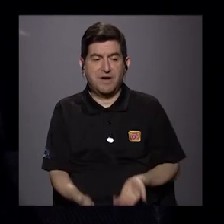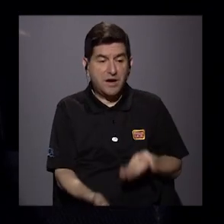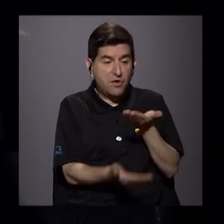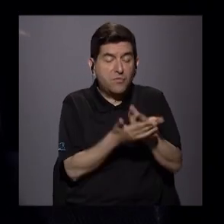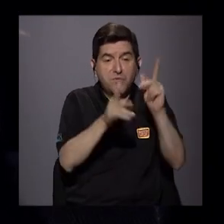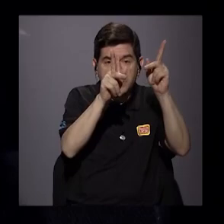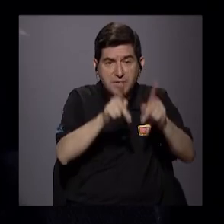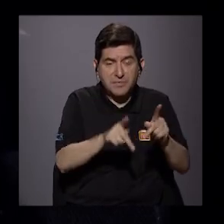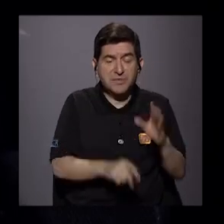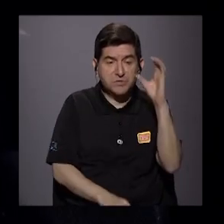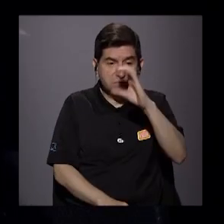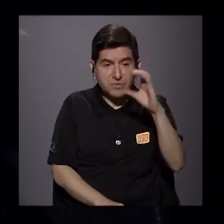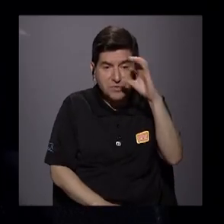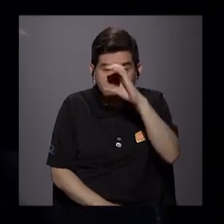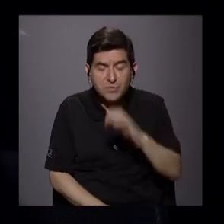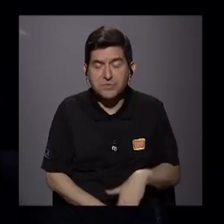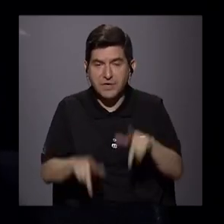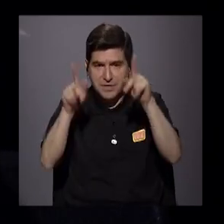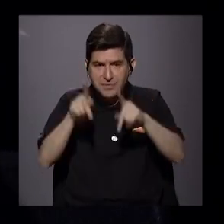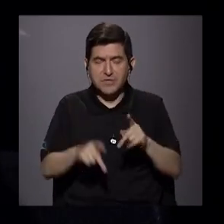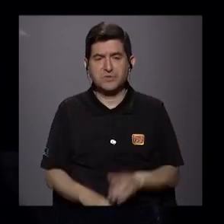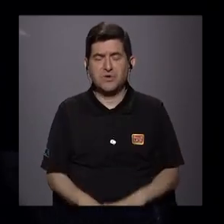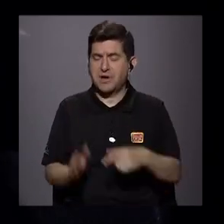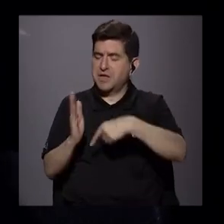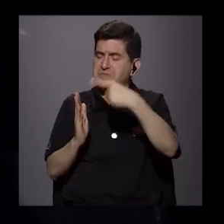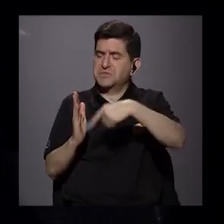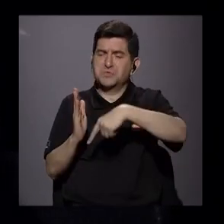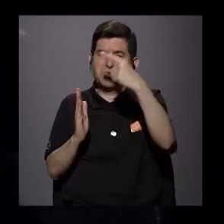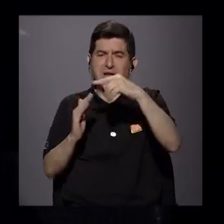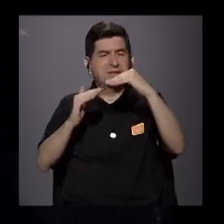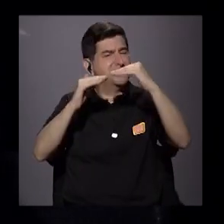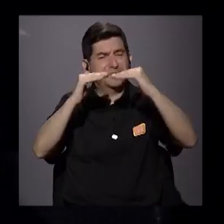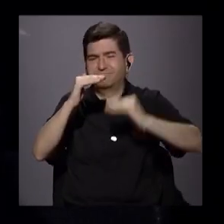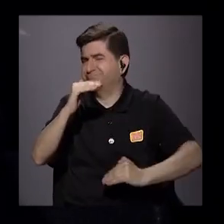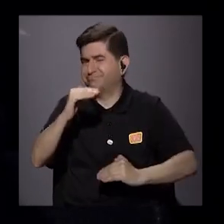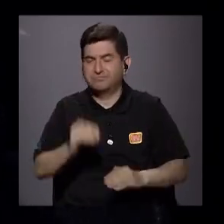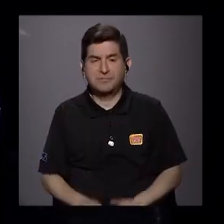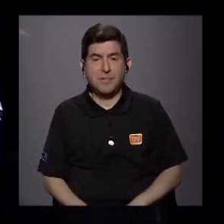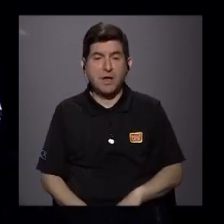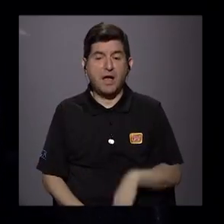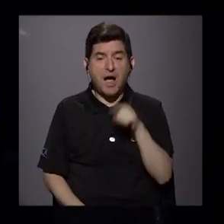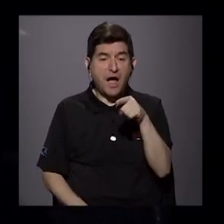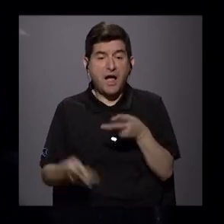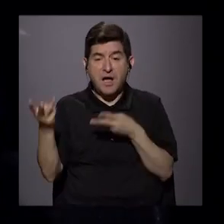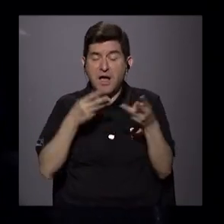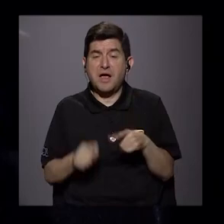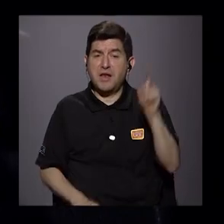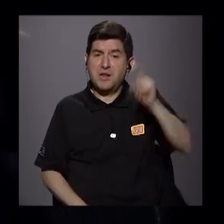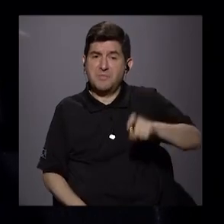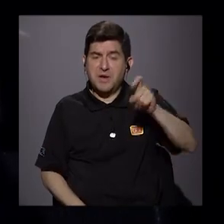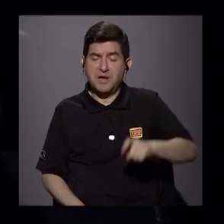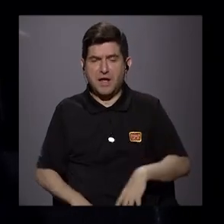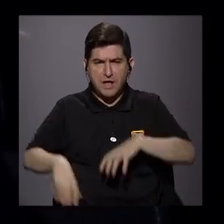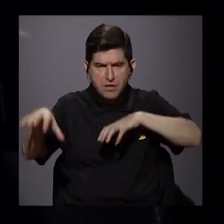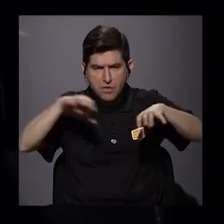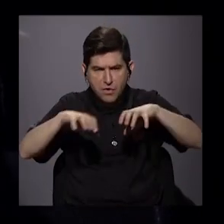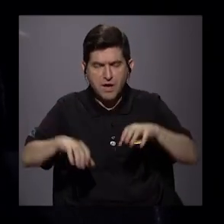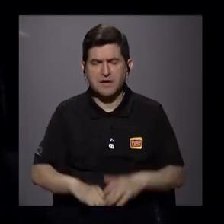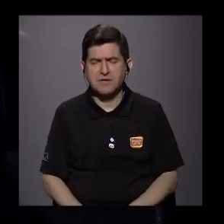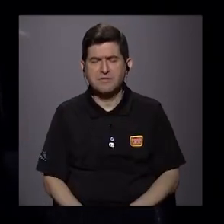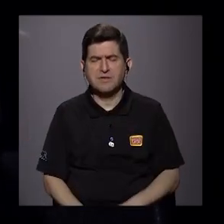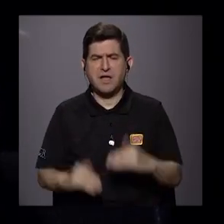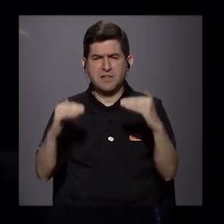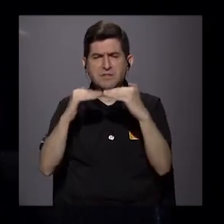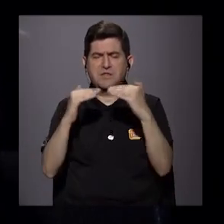las personas que buscan trabajo tienen niveles de cualificación relativamente bajos, y los que requieren mercado, esas actividades más dinámicas